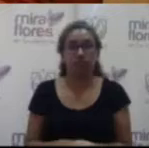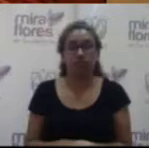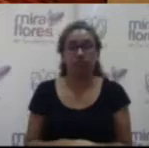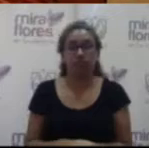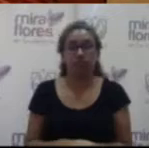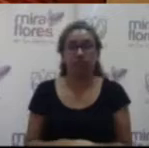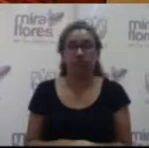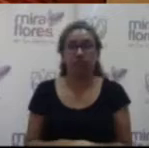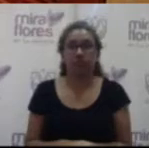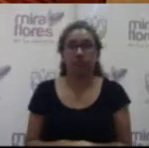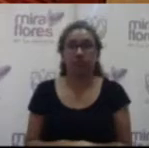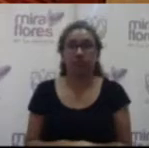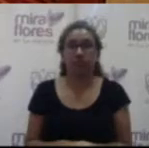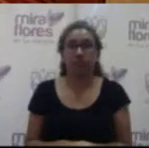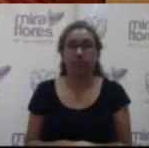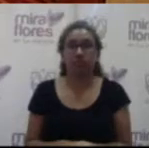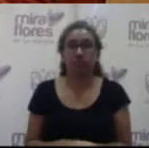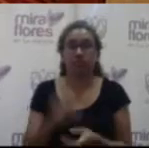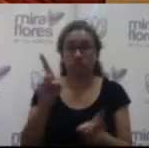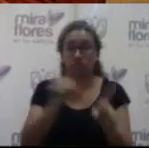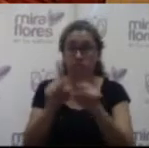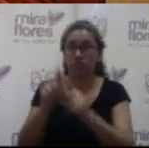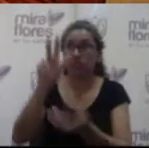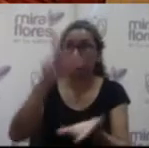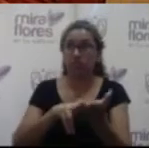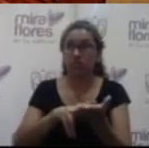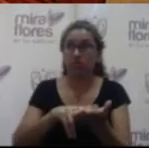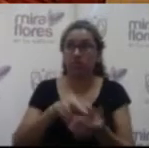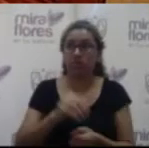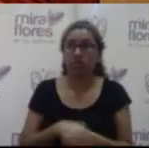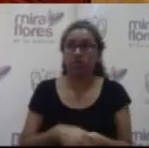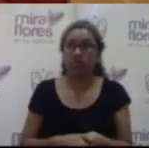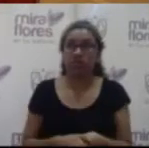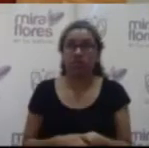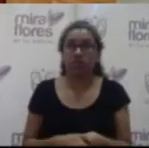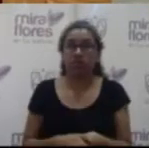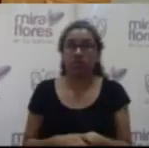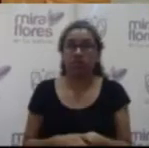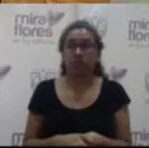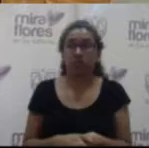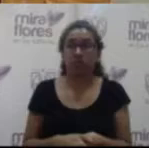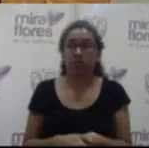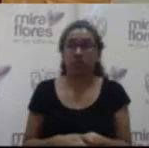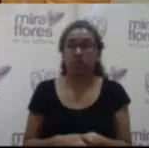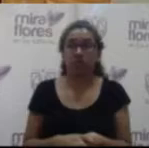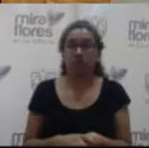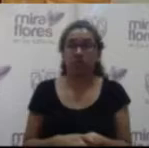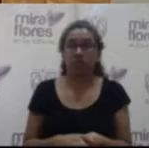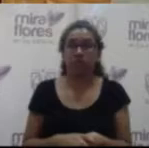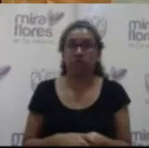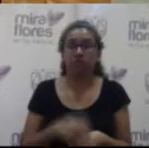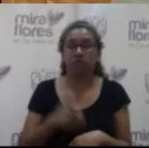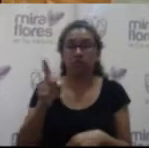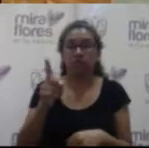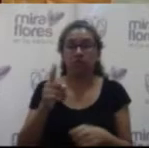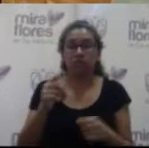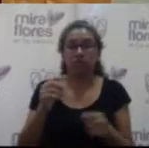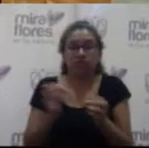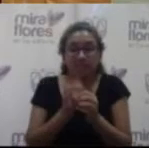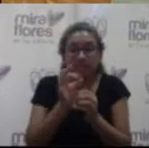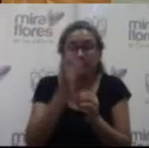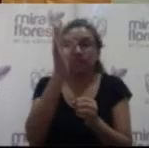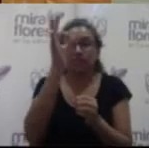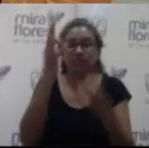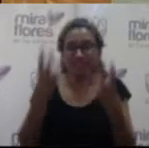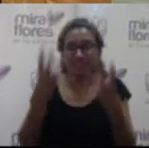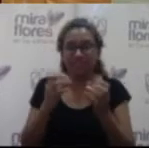Muchas gracias. No, pero usted ha votado también a favor, levantó la mano. O se rectifica. Creo que su espíritu quiere